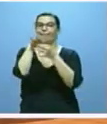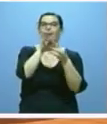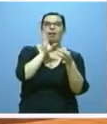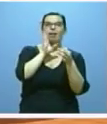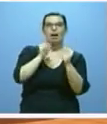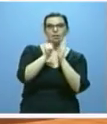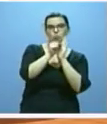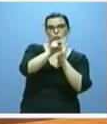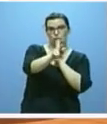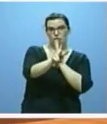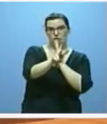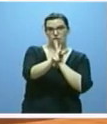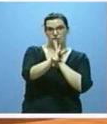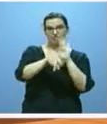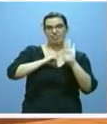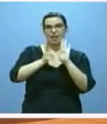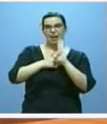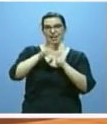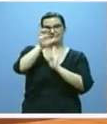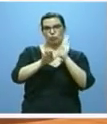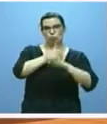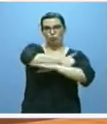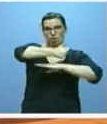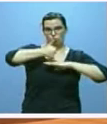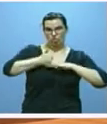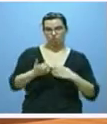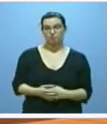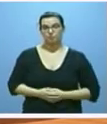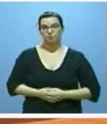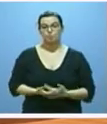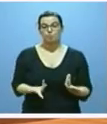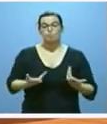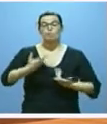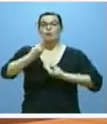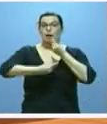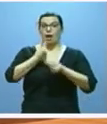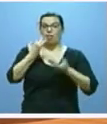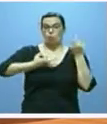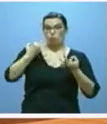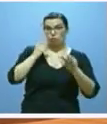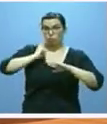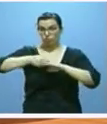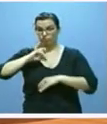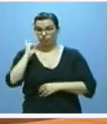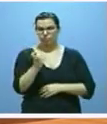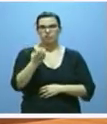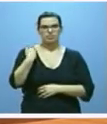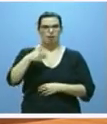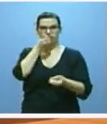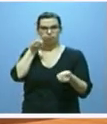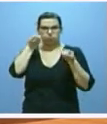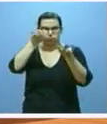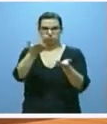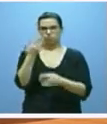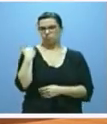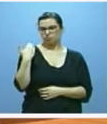Estatuto del Alto Cargo. Respecto de dichas actuaciones judiciales y en línea con lo que ya expresé en mi